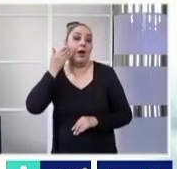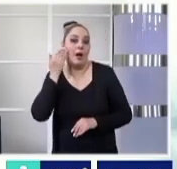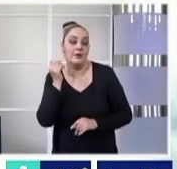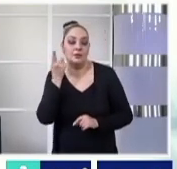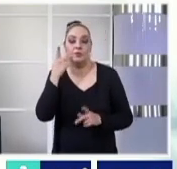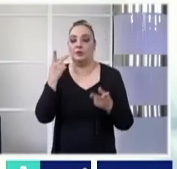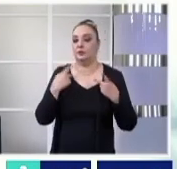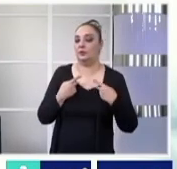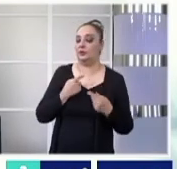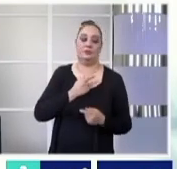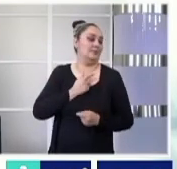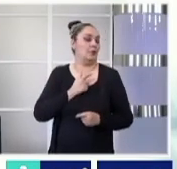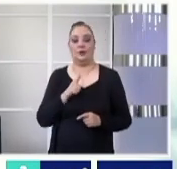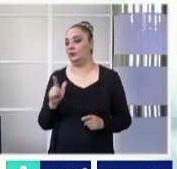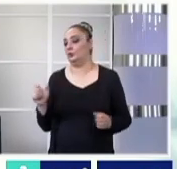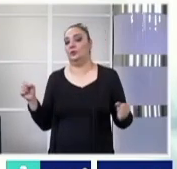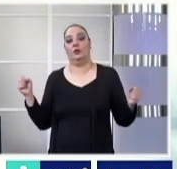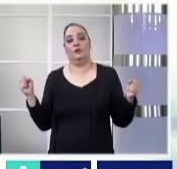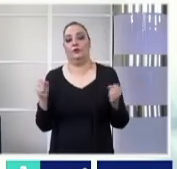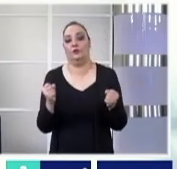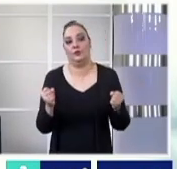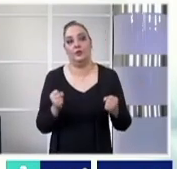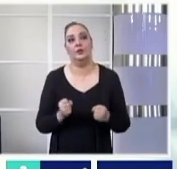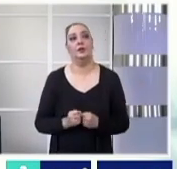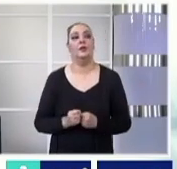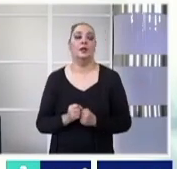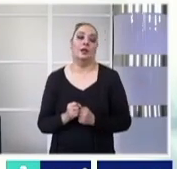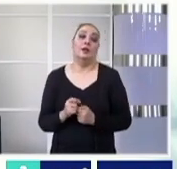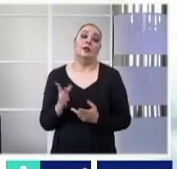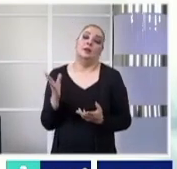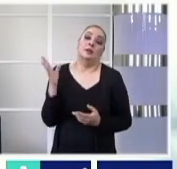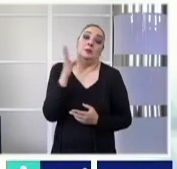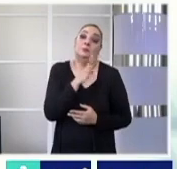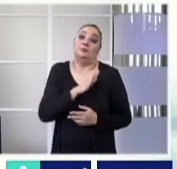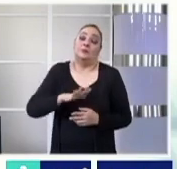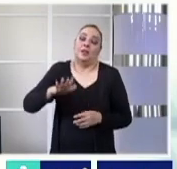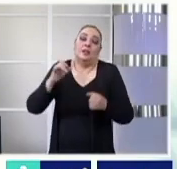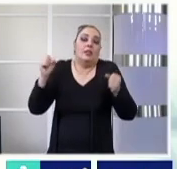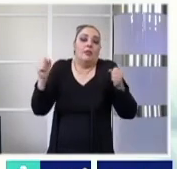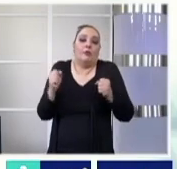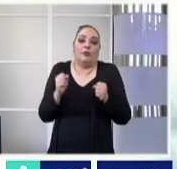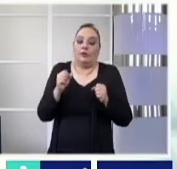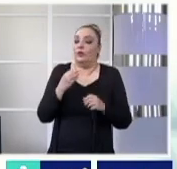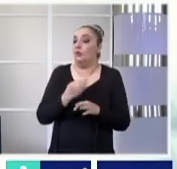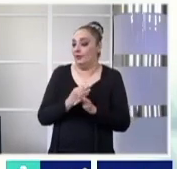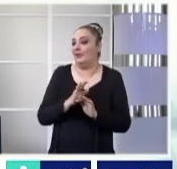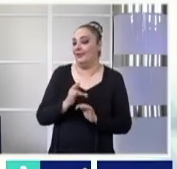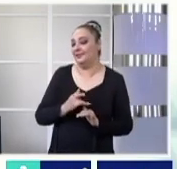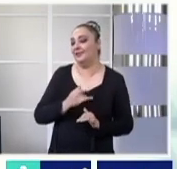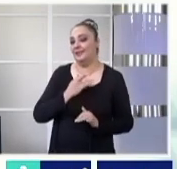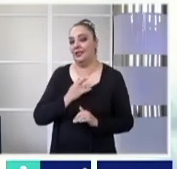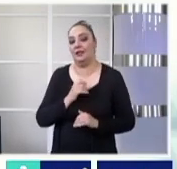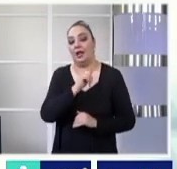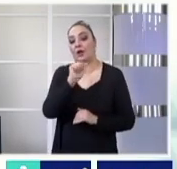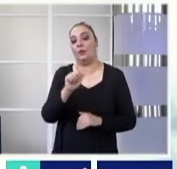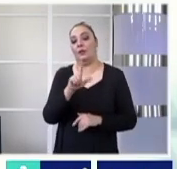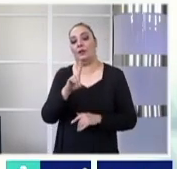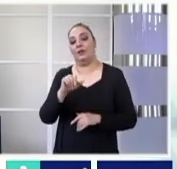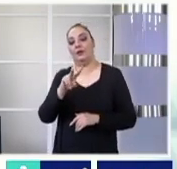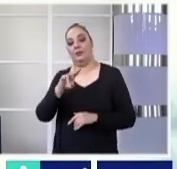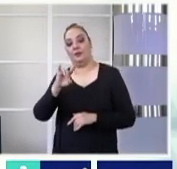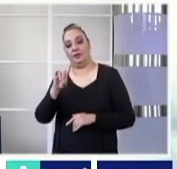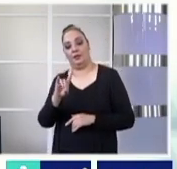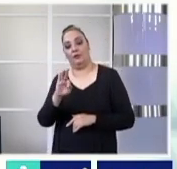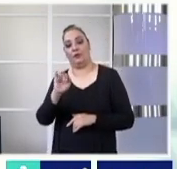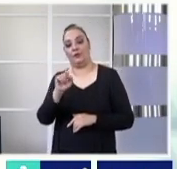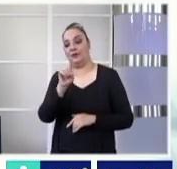sobre todo para quienes no gustan tanto del frío, de este ambiente invernal que estamos ya experimentando. Mi cuenta de Twitter es arroba